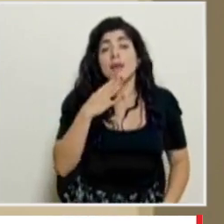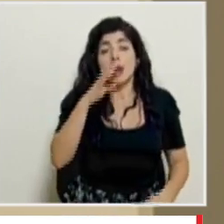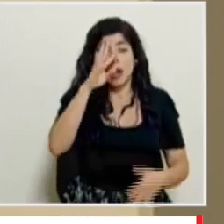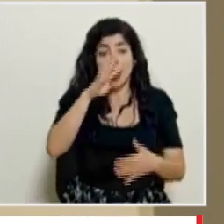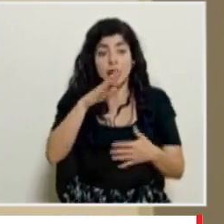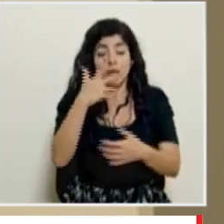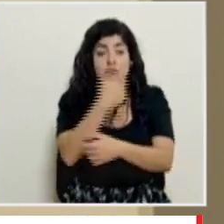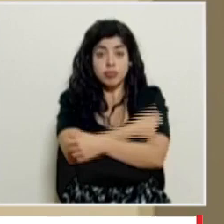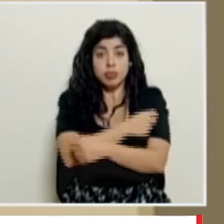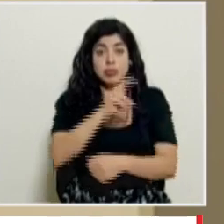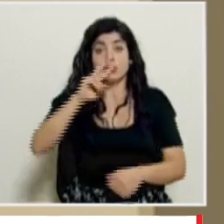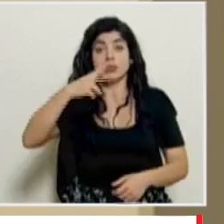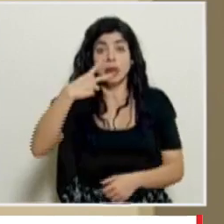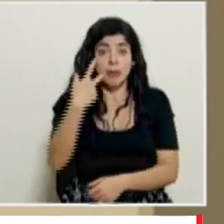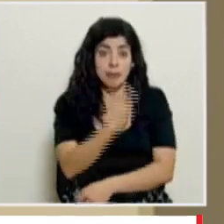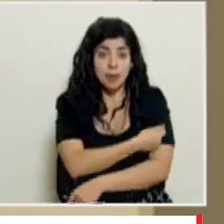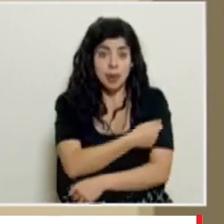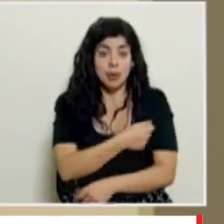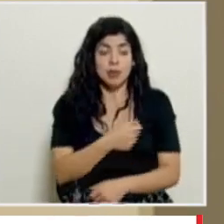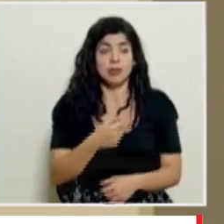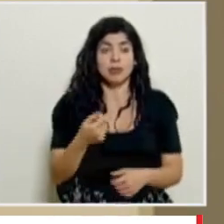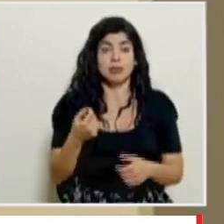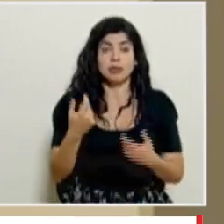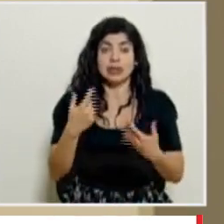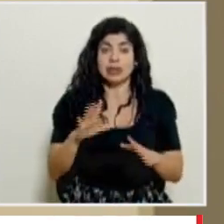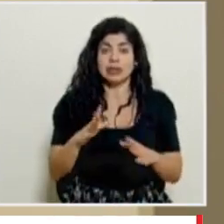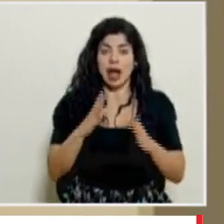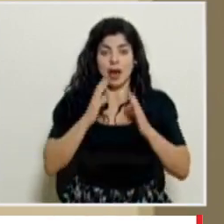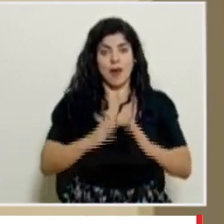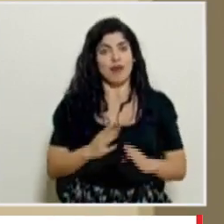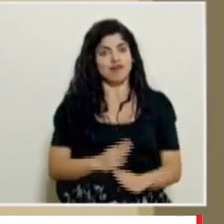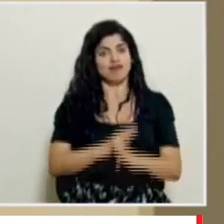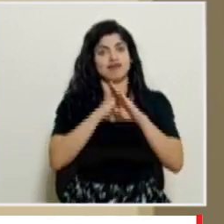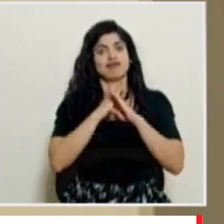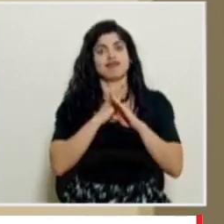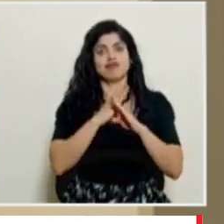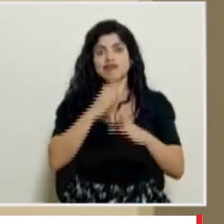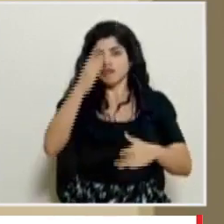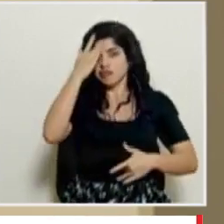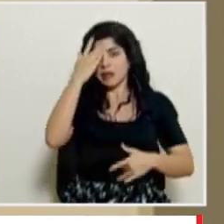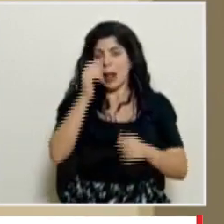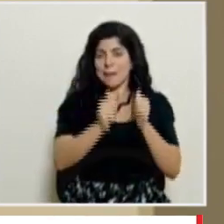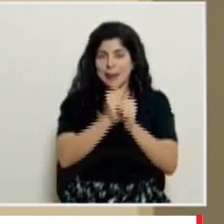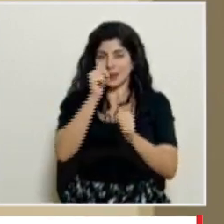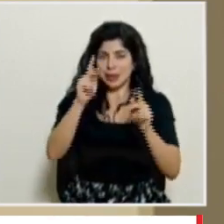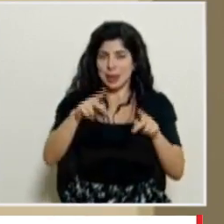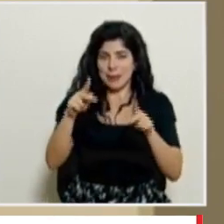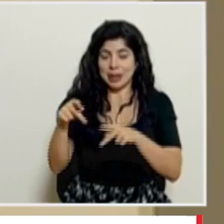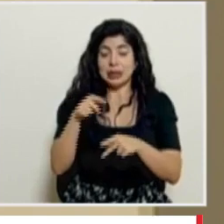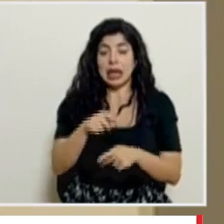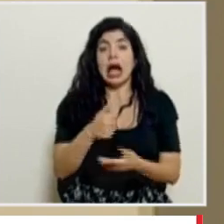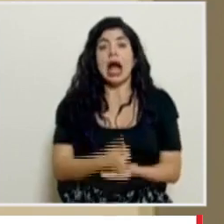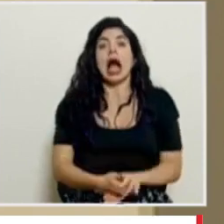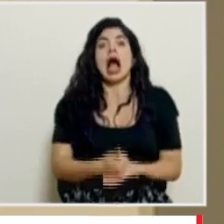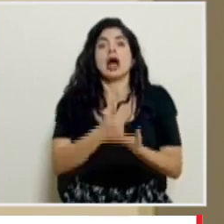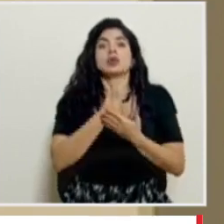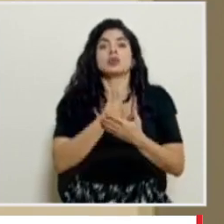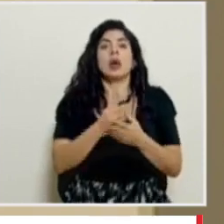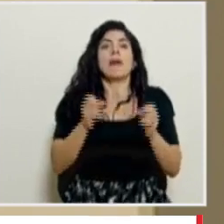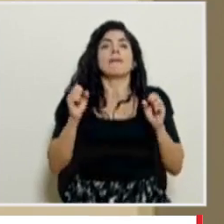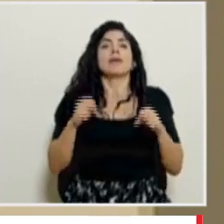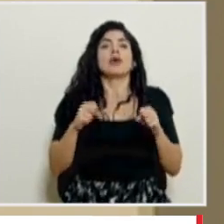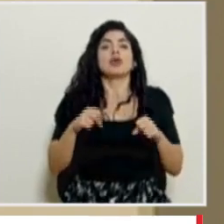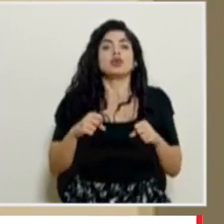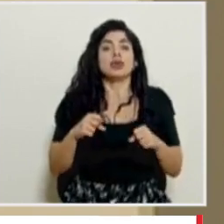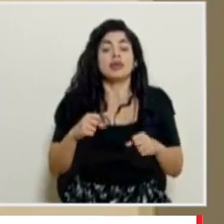esquema y que 15 días después de la segunda dosis ya se adquiere una inmunidad en la gran mayoría de las personas que ayuda a llevar a una posibilidad de